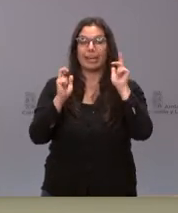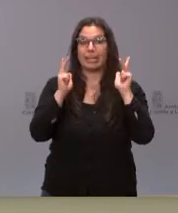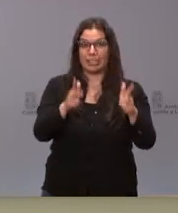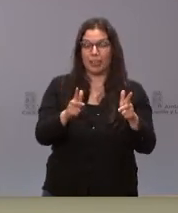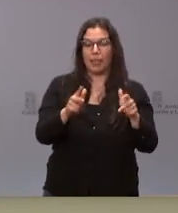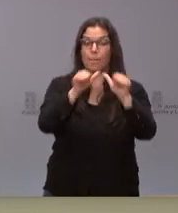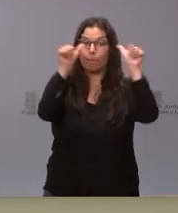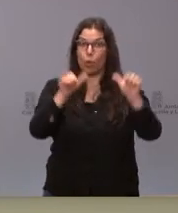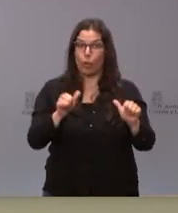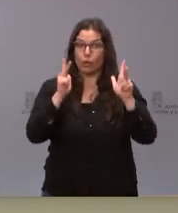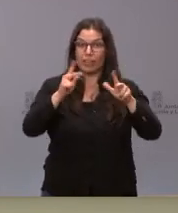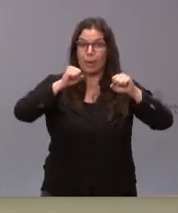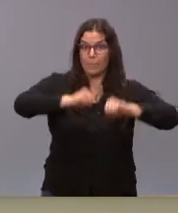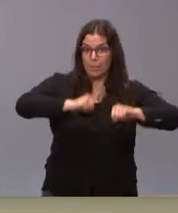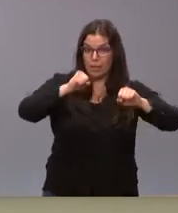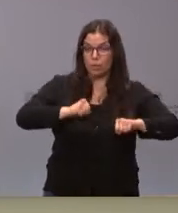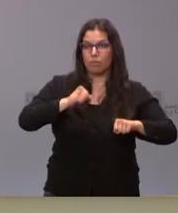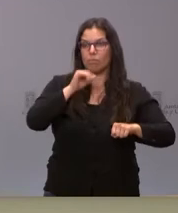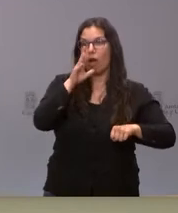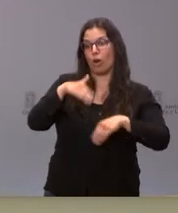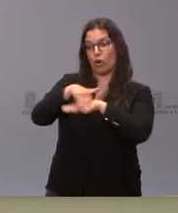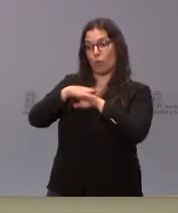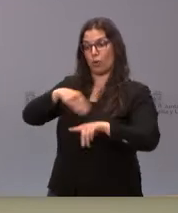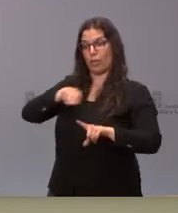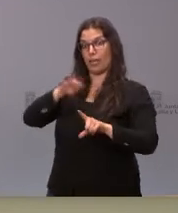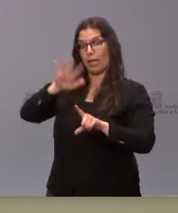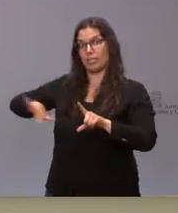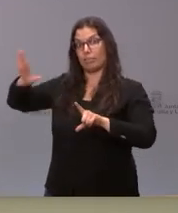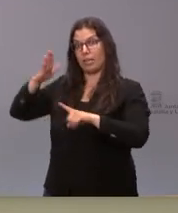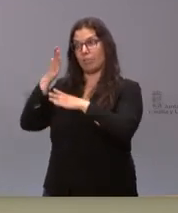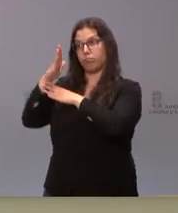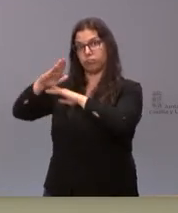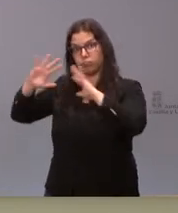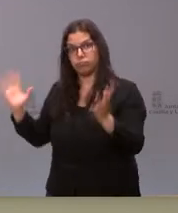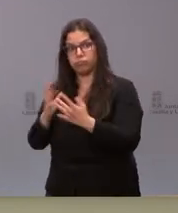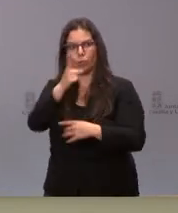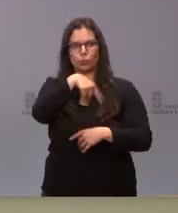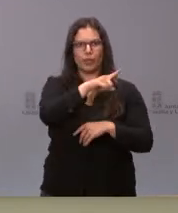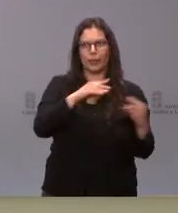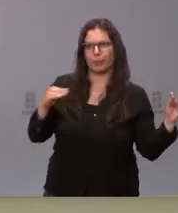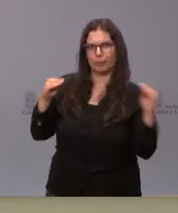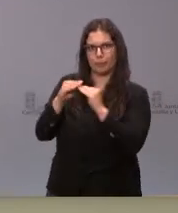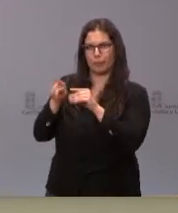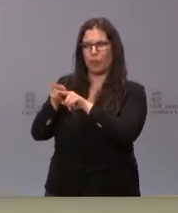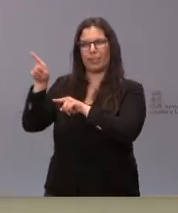el modelo de residencias de mayores que impulsa ahora el gobierno central ustedes están de acuerdo con esta estrategia nacional